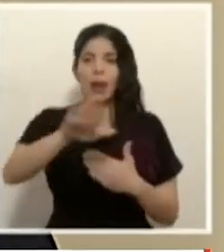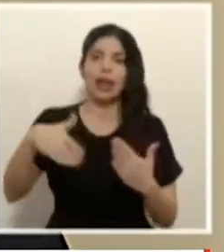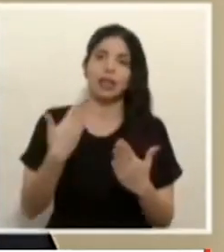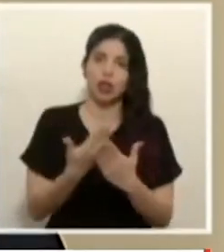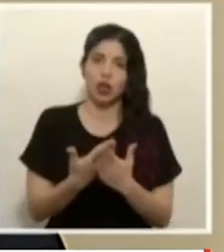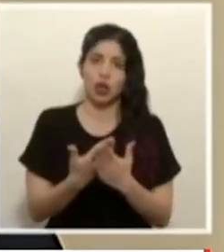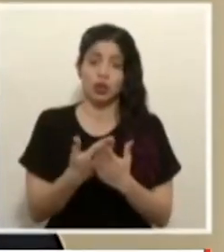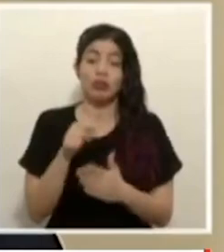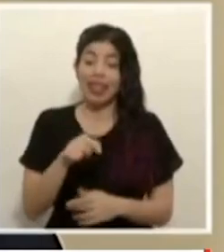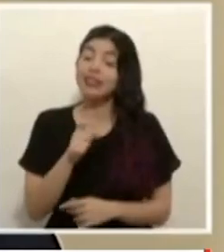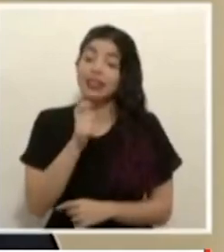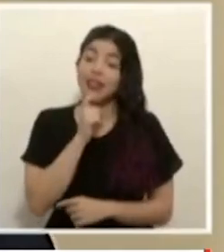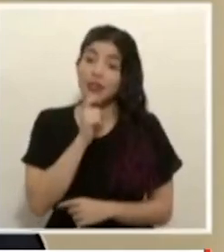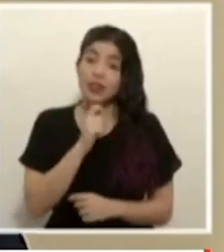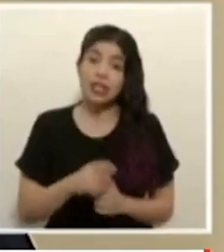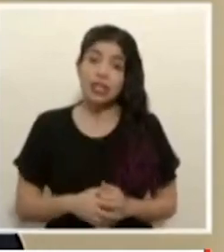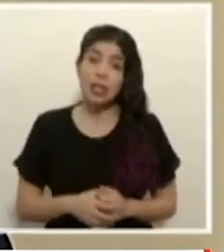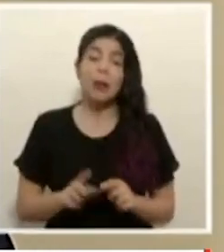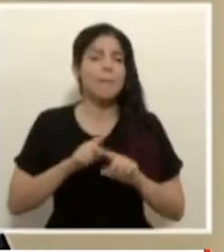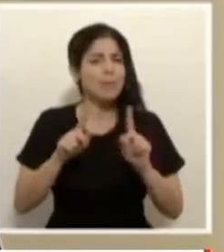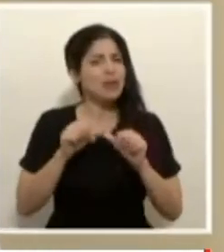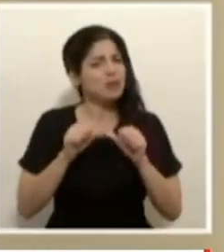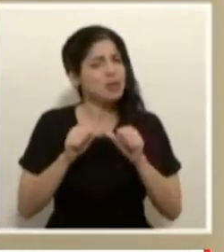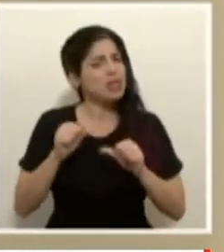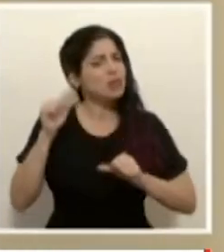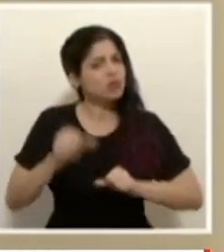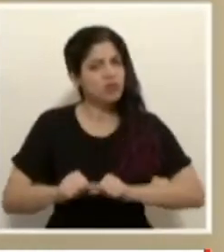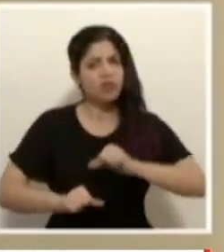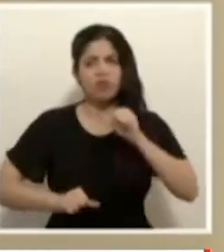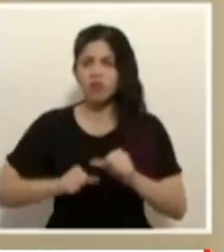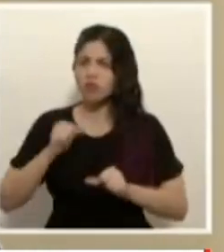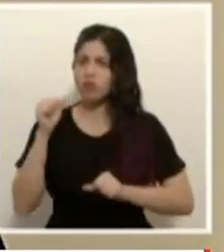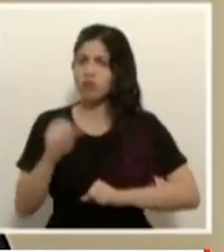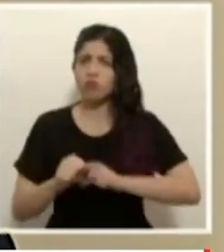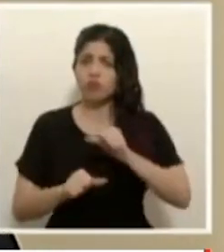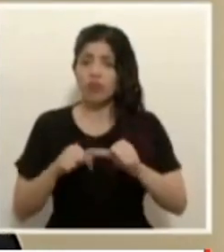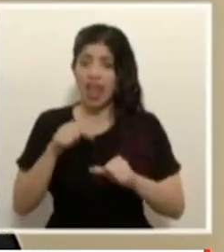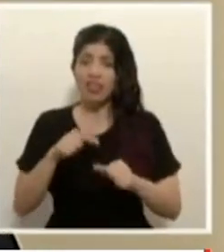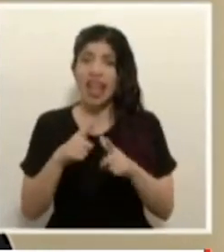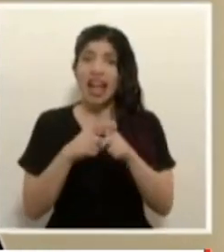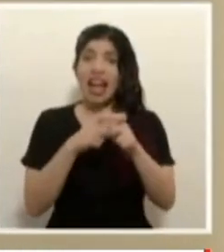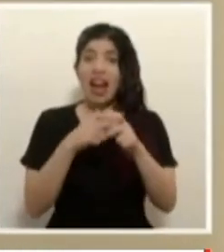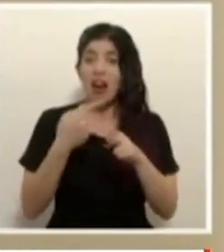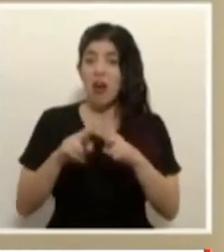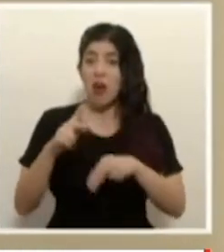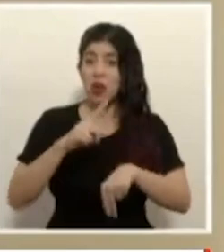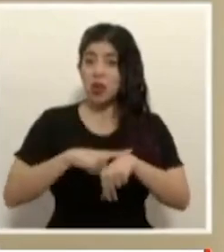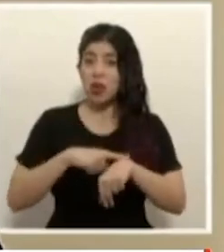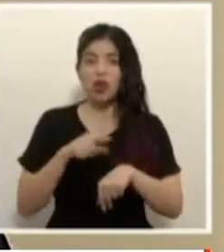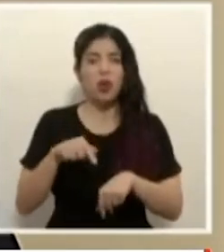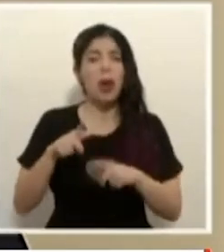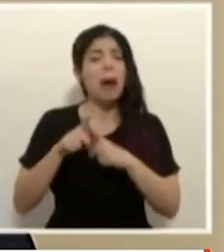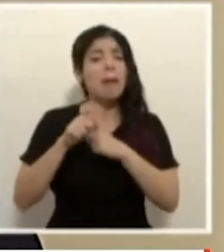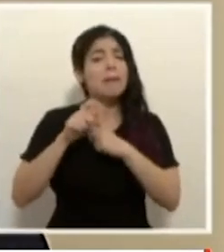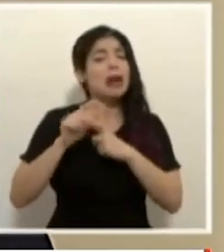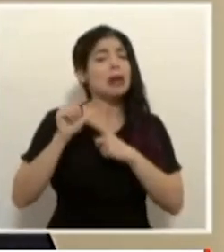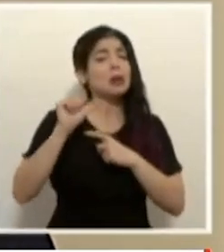lo cual es difícil pero seguiremos luchando esto no es una carrera de 100 metros esto es una maratón